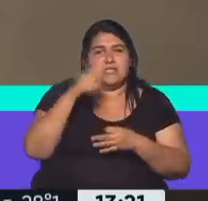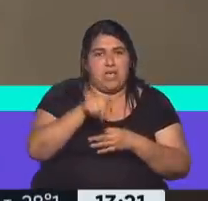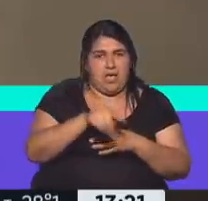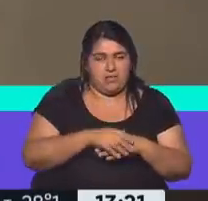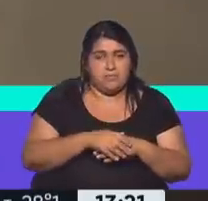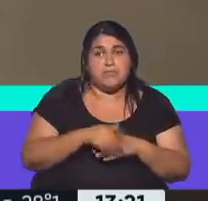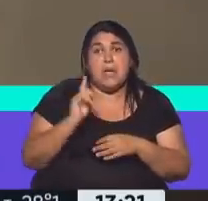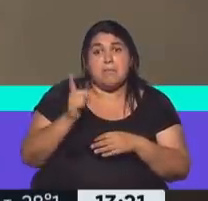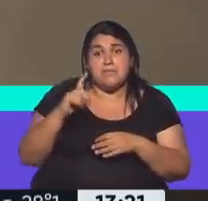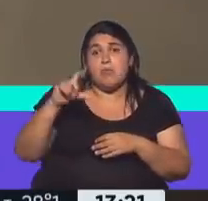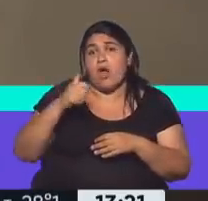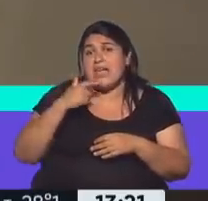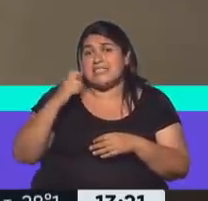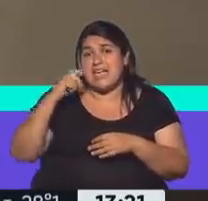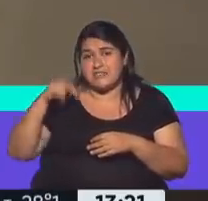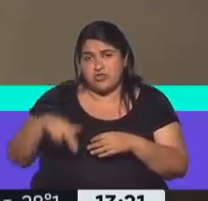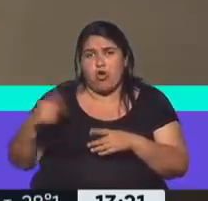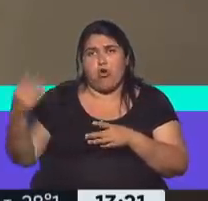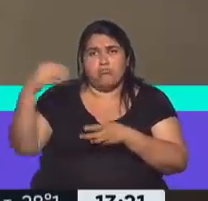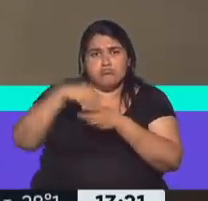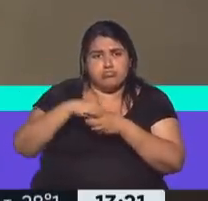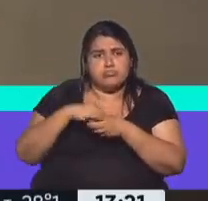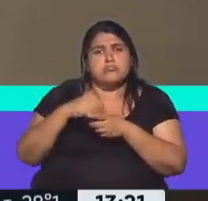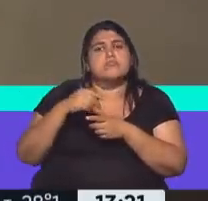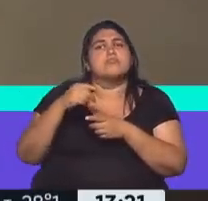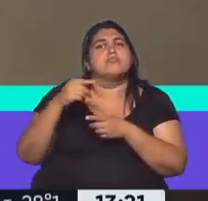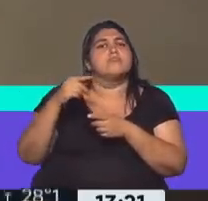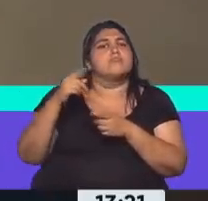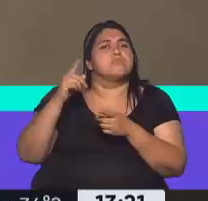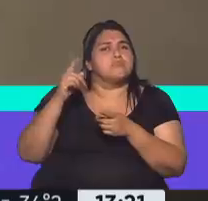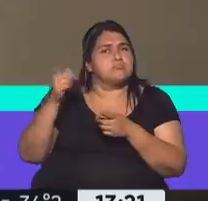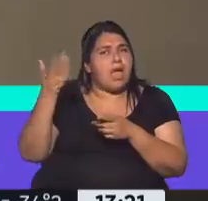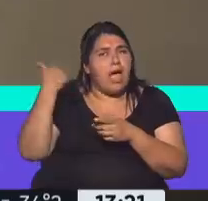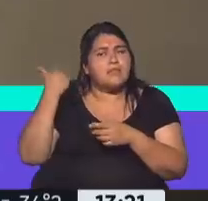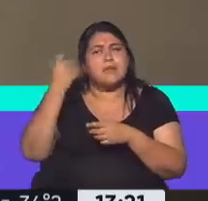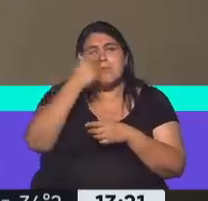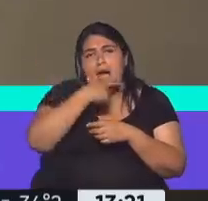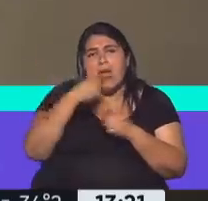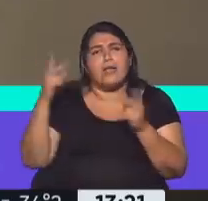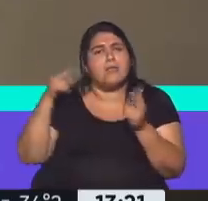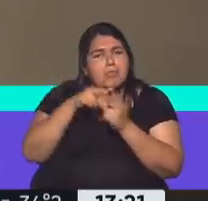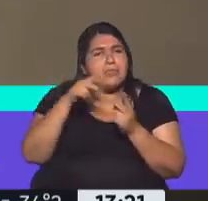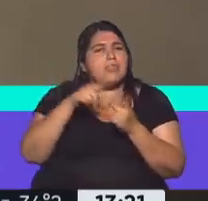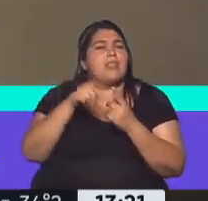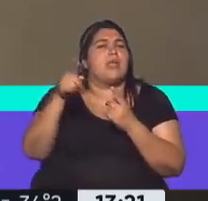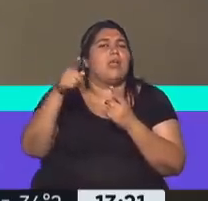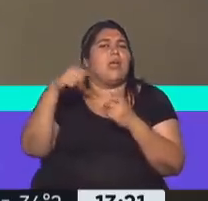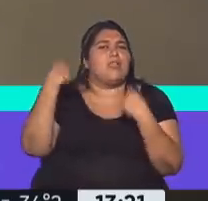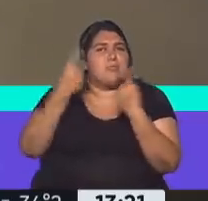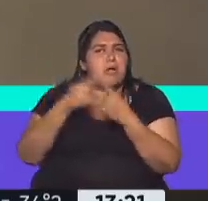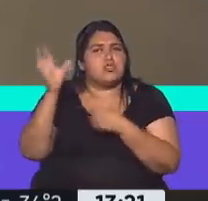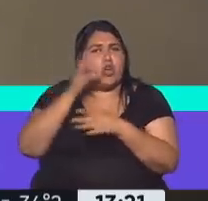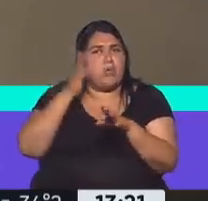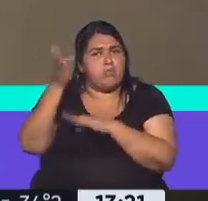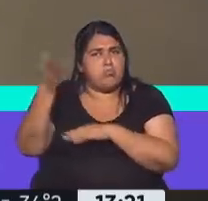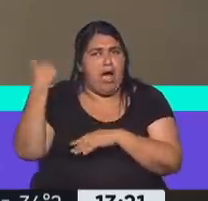camaristas de casación que hoy no se siguen excusando, al despacho de Mancri, a Olivos, a jugar al padel. Bueno, el mismo nivel